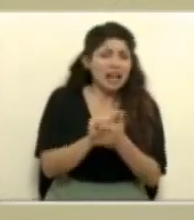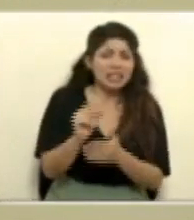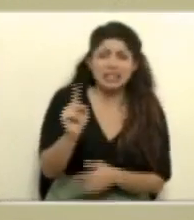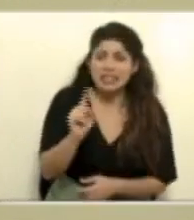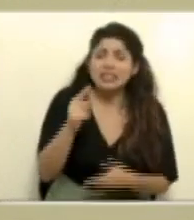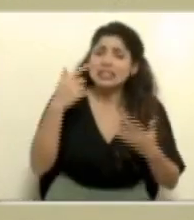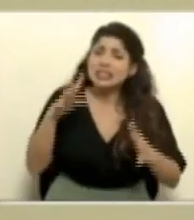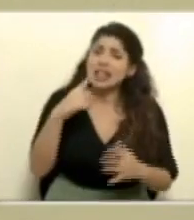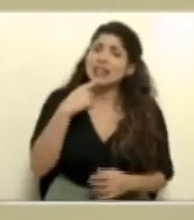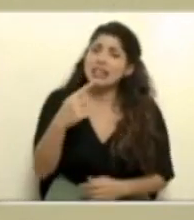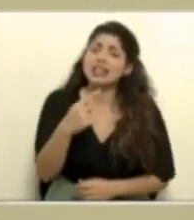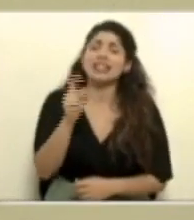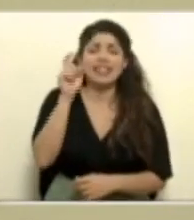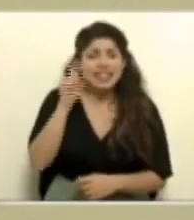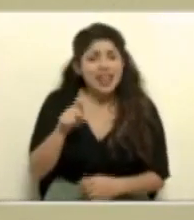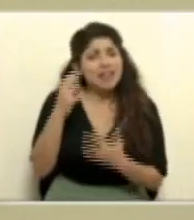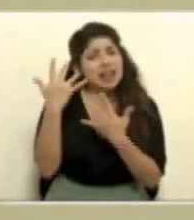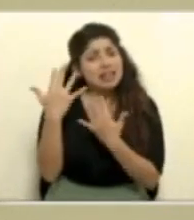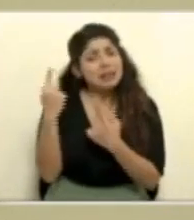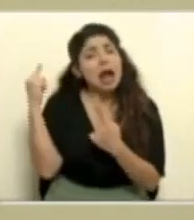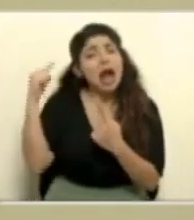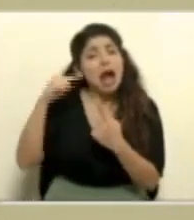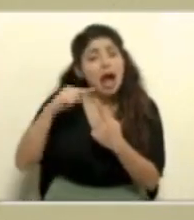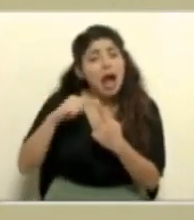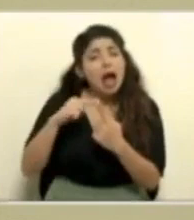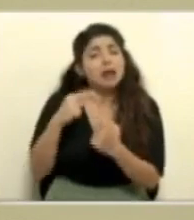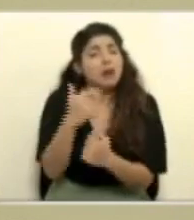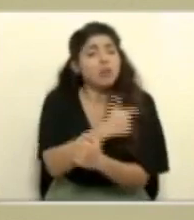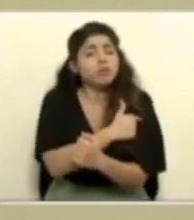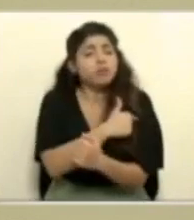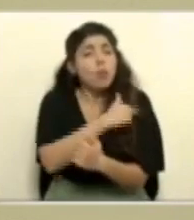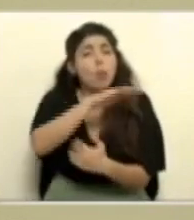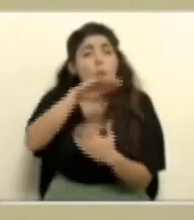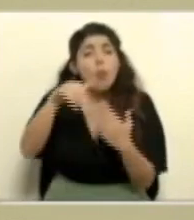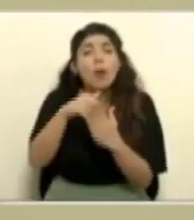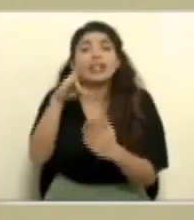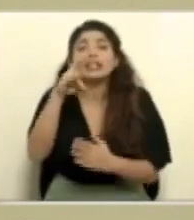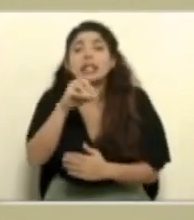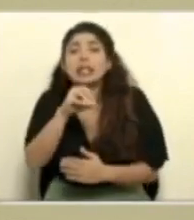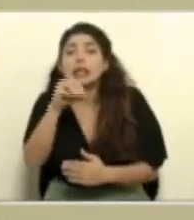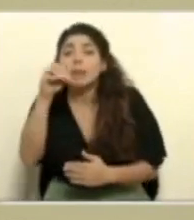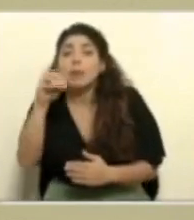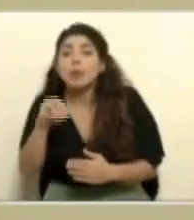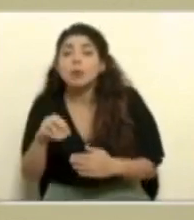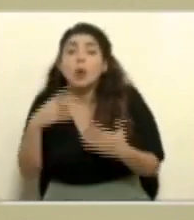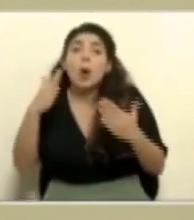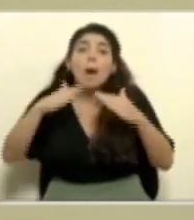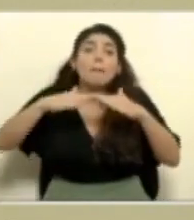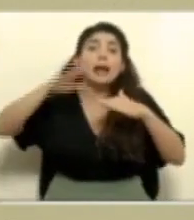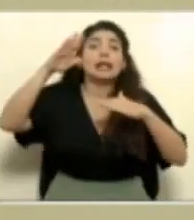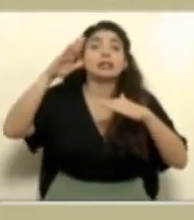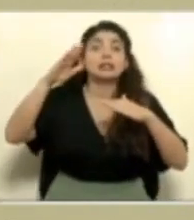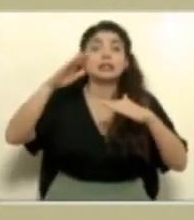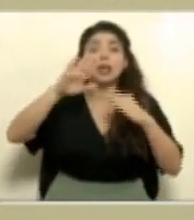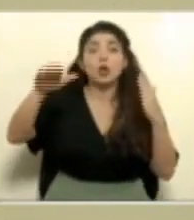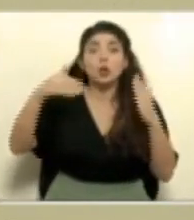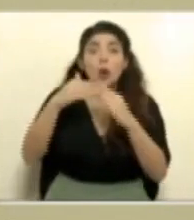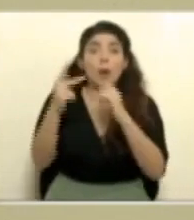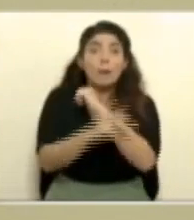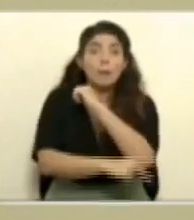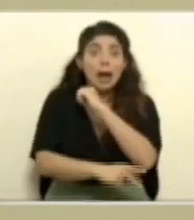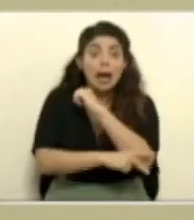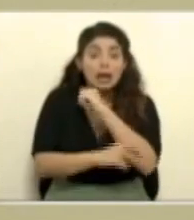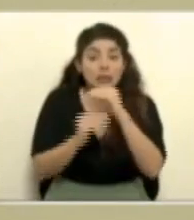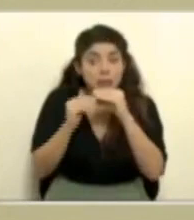dicho que tenemos que esperar a que tengamos una vacunación de un 70% o más de la población al menos para poder